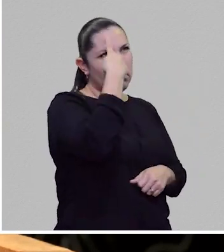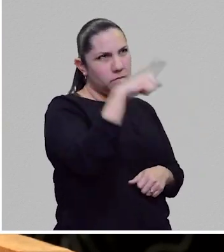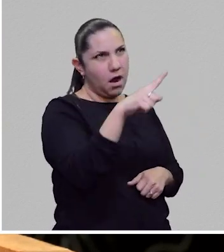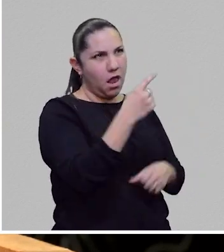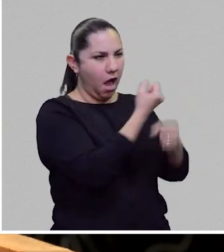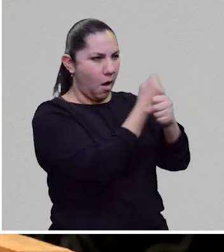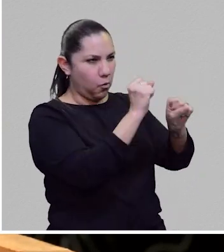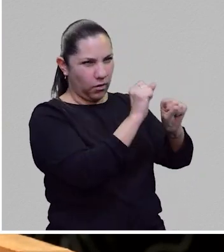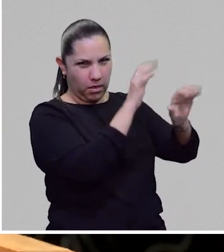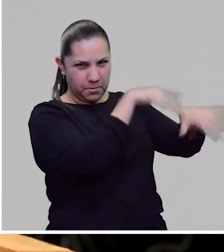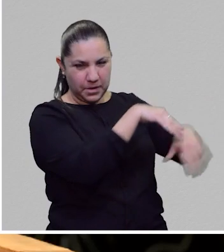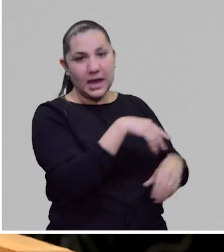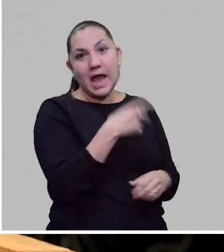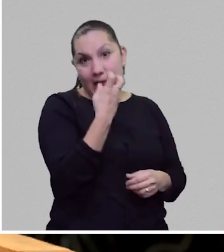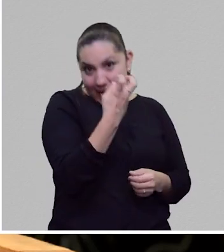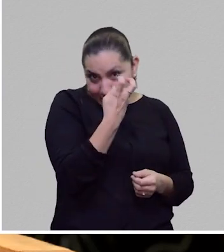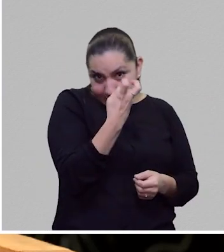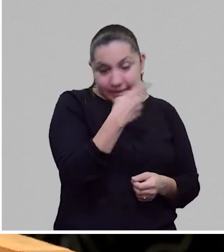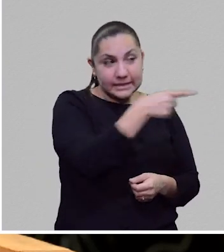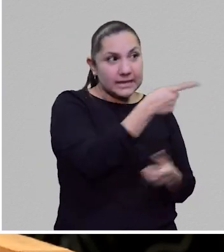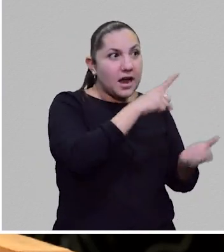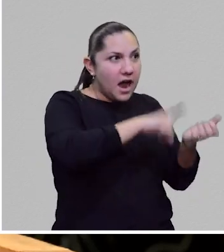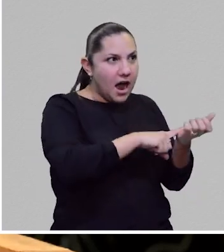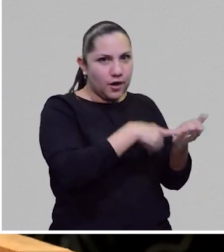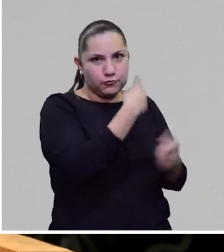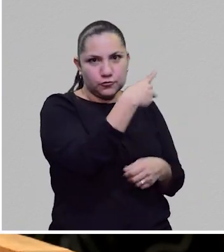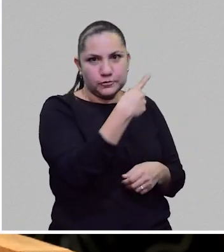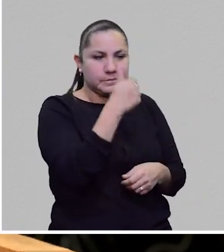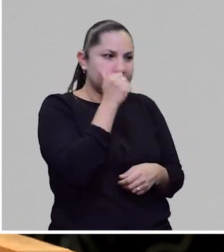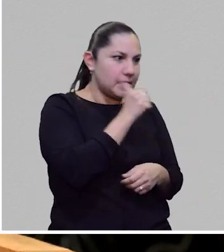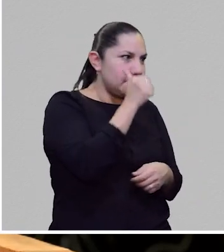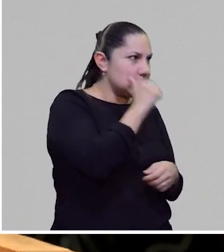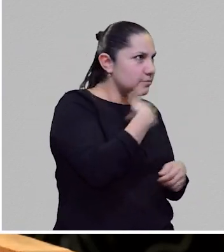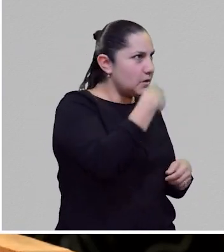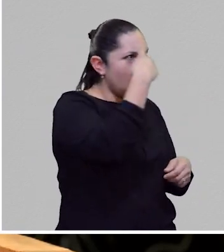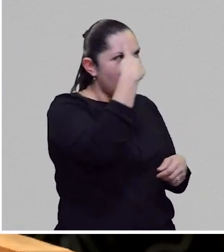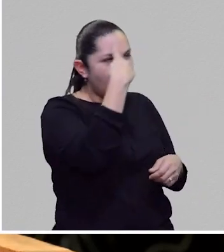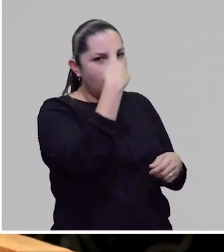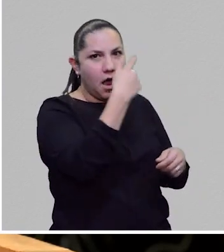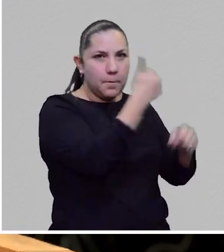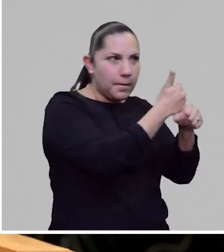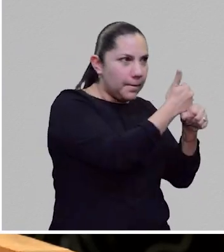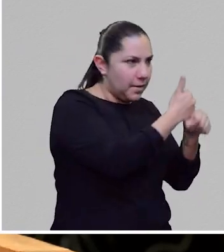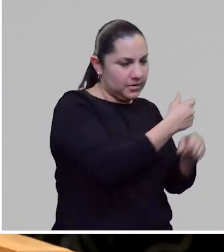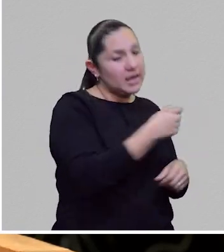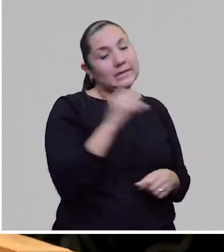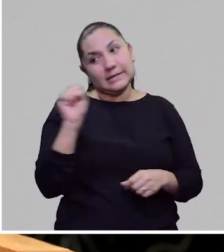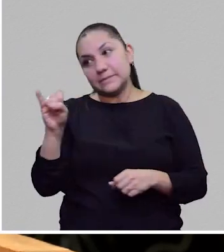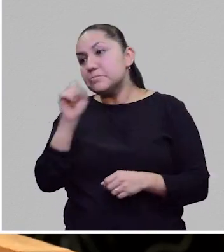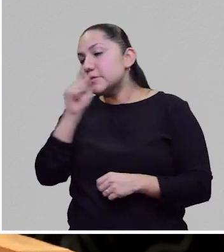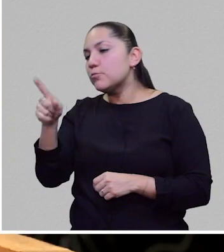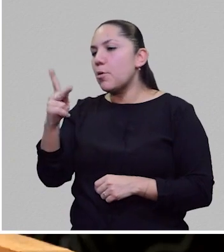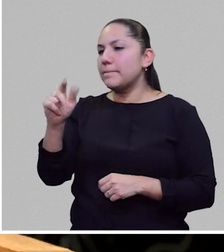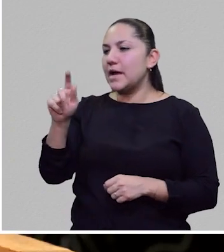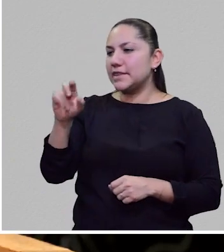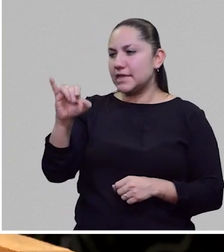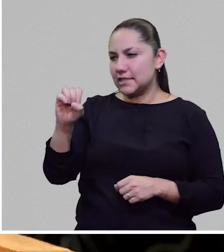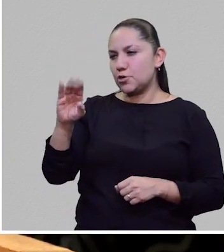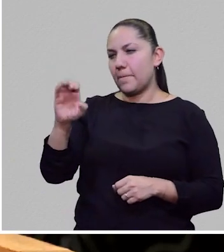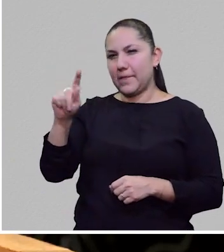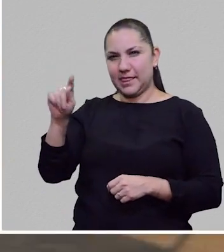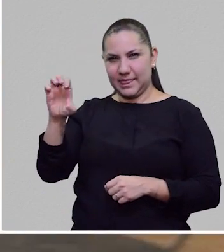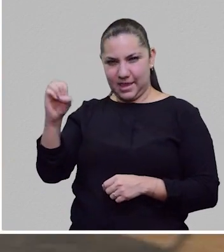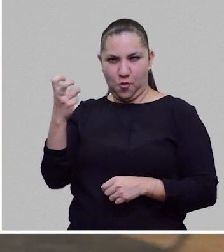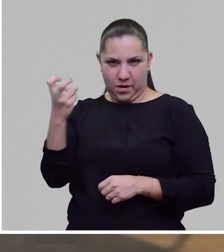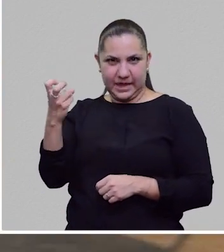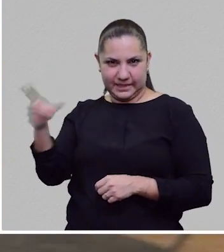aburridas. Un verdadero esclavo del niño, pero todo sale mal. lo ilustró Patricio Veteo maravillosamente. Que lo ilustró Patricio Veteo, también